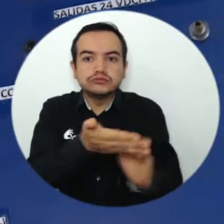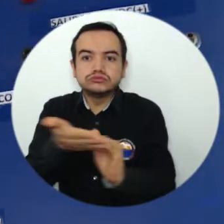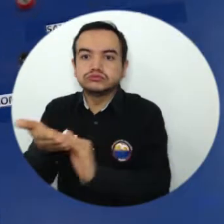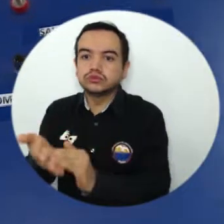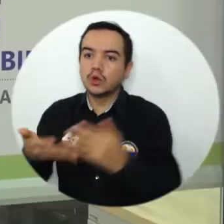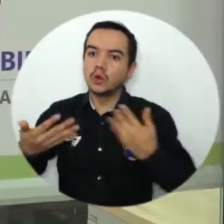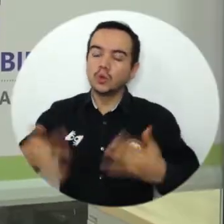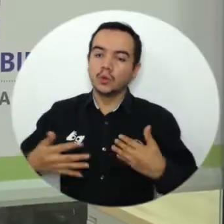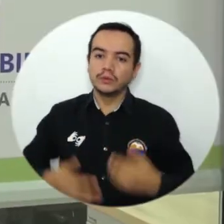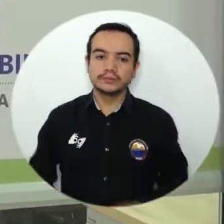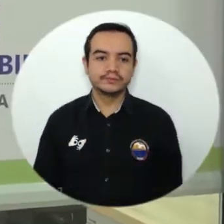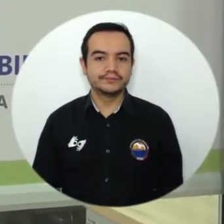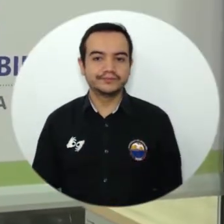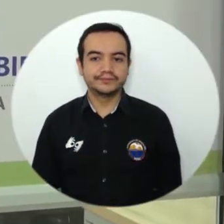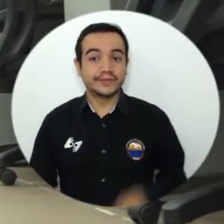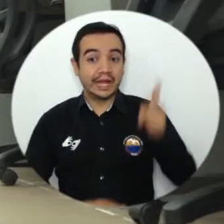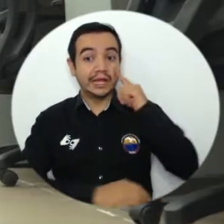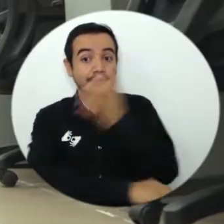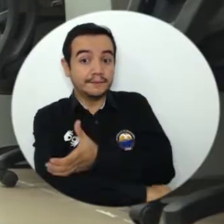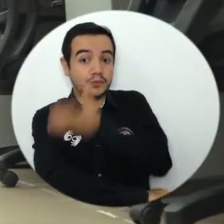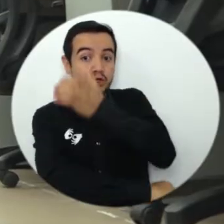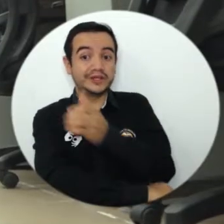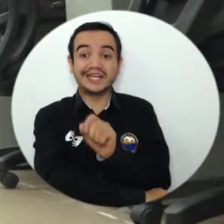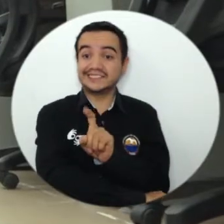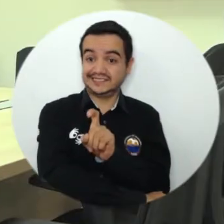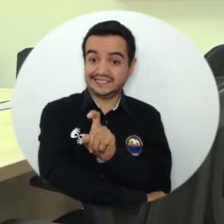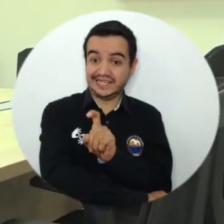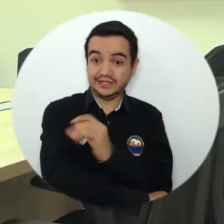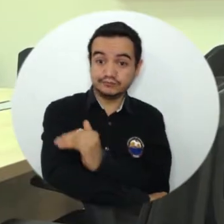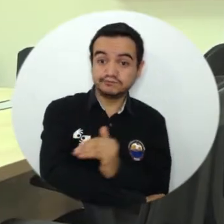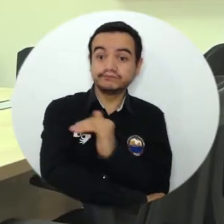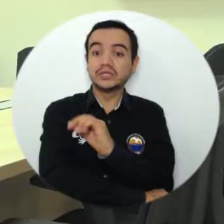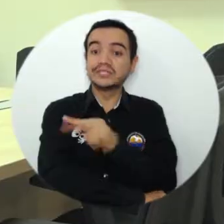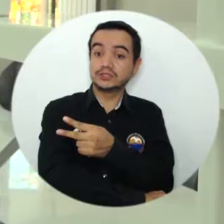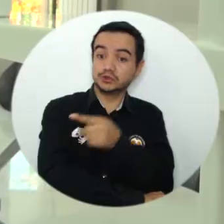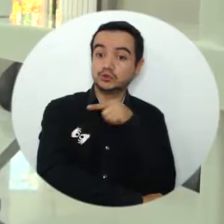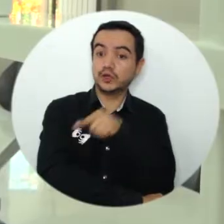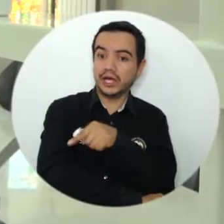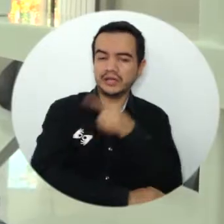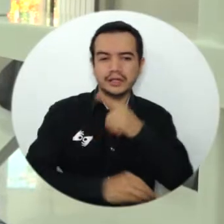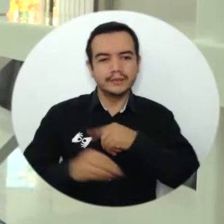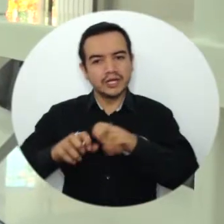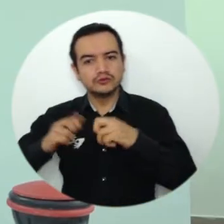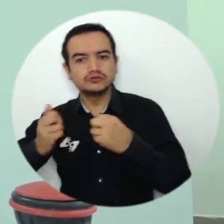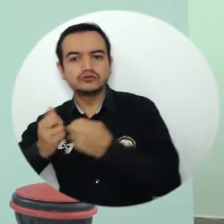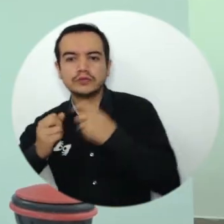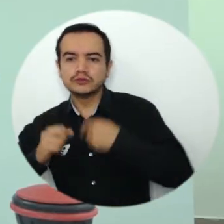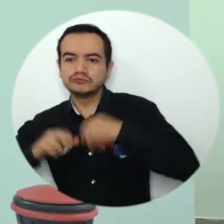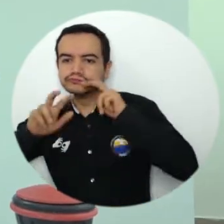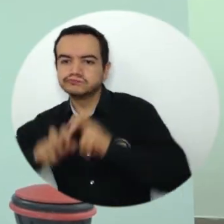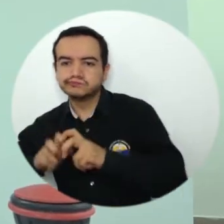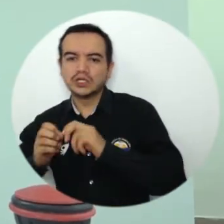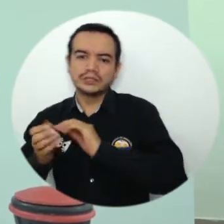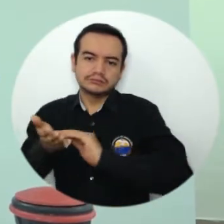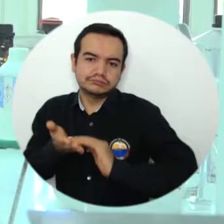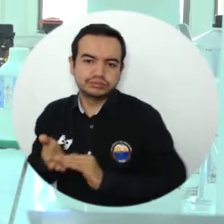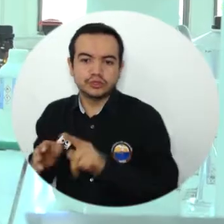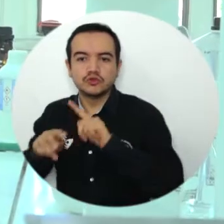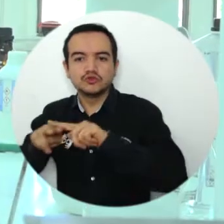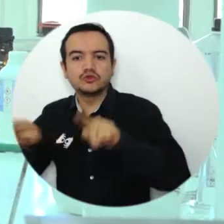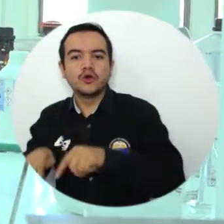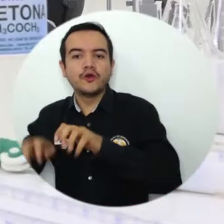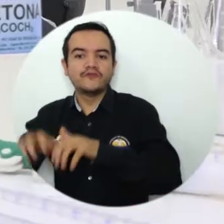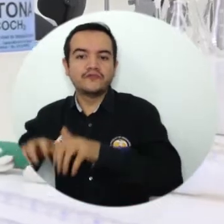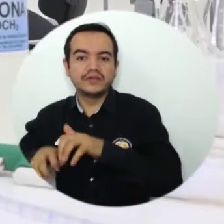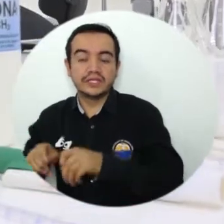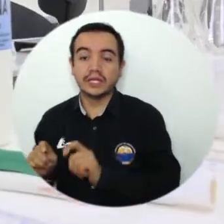y dotación de área en el segundo piso del bloque 6 para el funcionamiento de oficinas y un laboratorio para grupos de investigación por valor de 300 millones